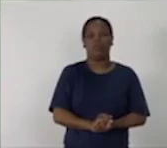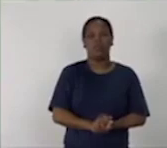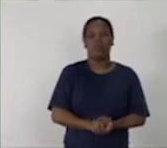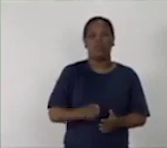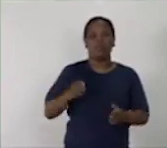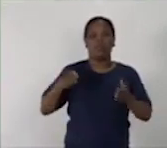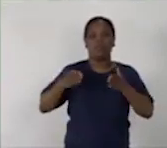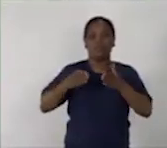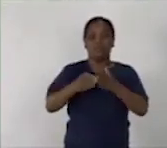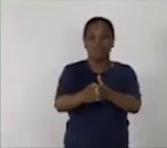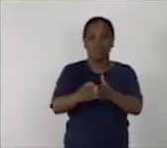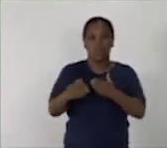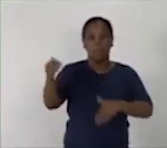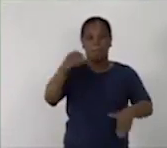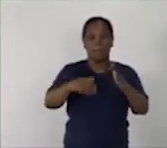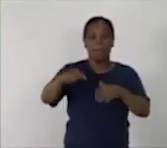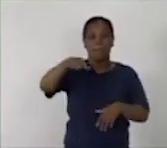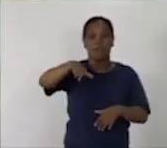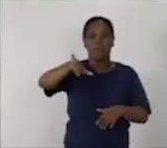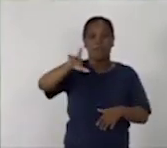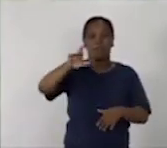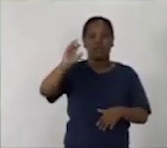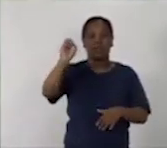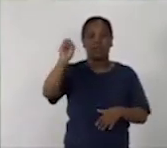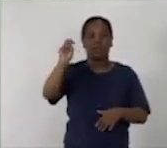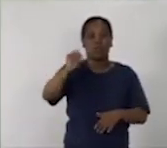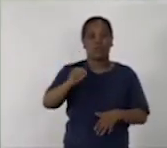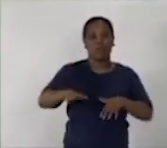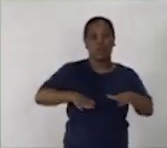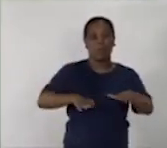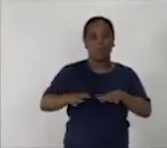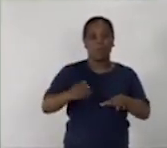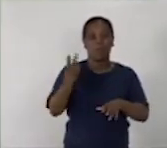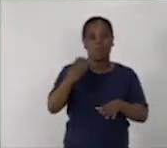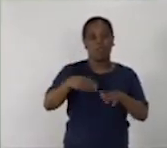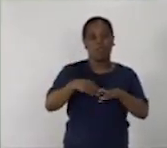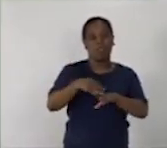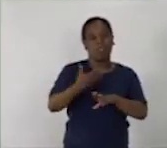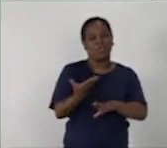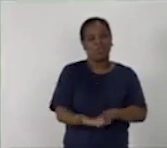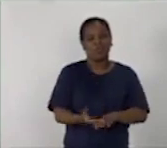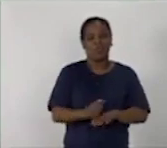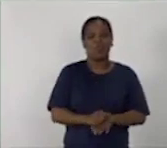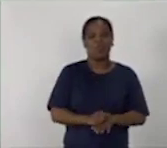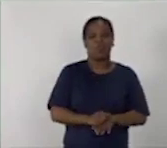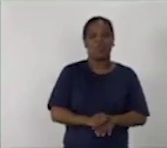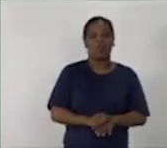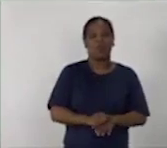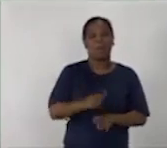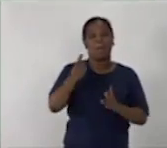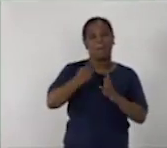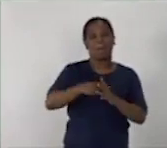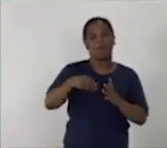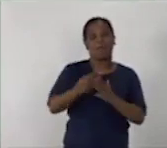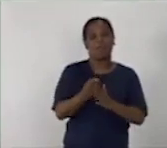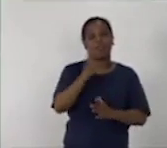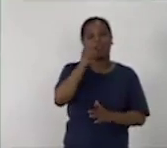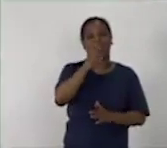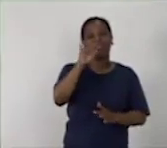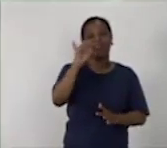mercenarios en Playa Girón estaba preparado para dos días más tarde, es decir, para el día 17.